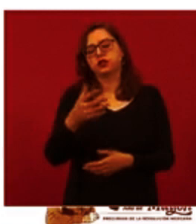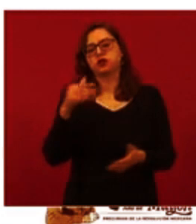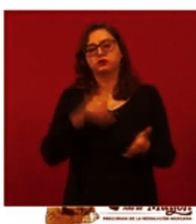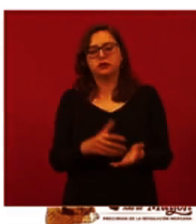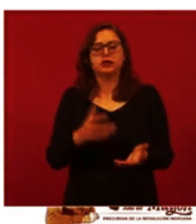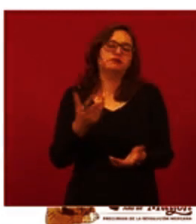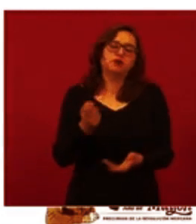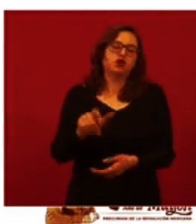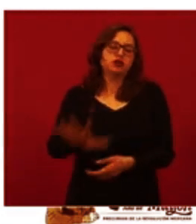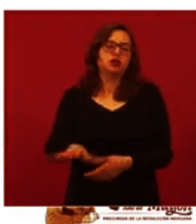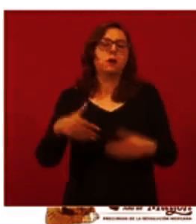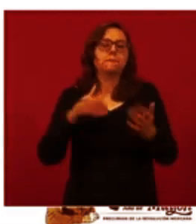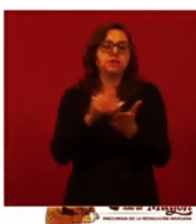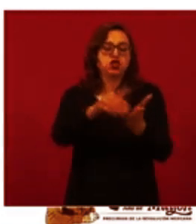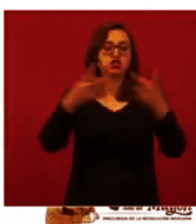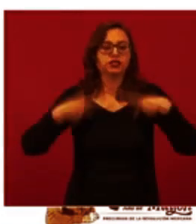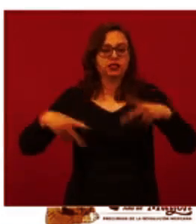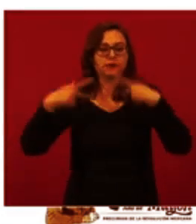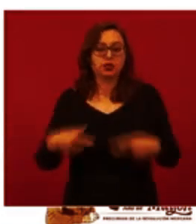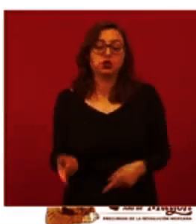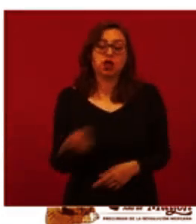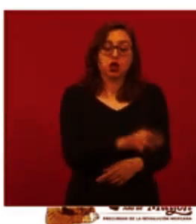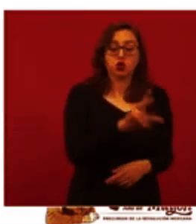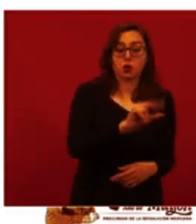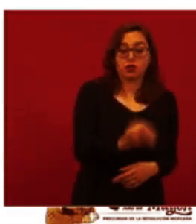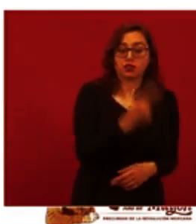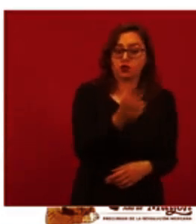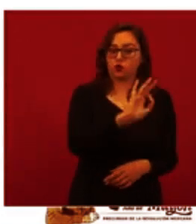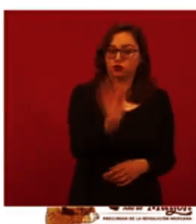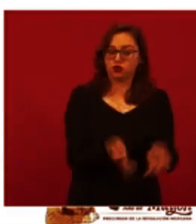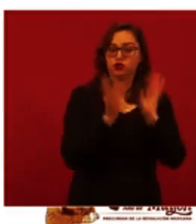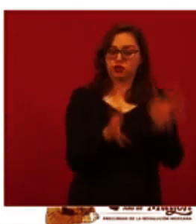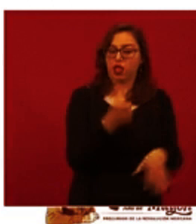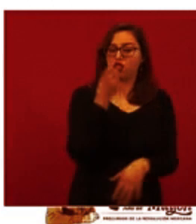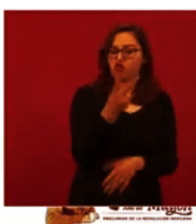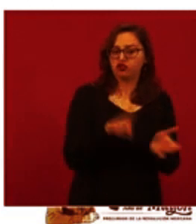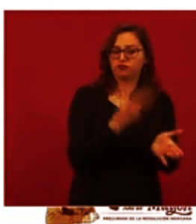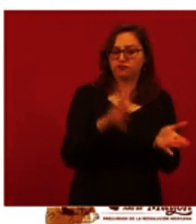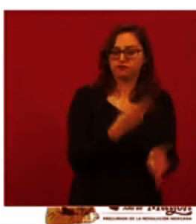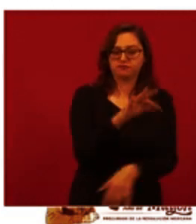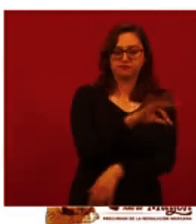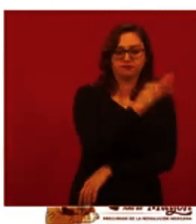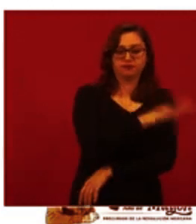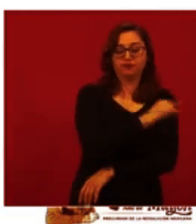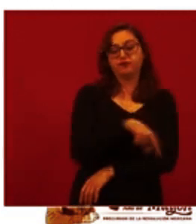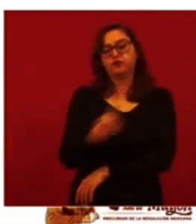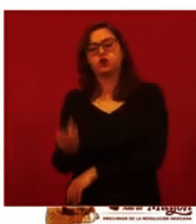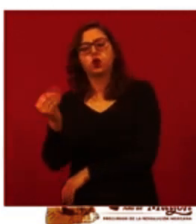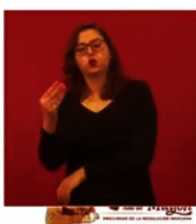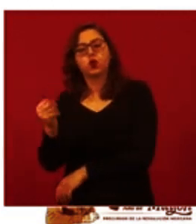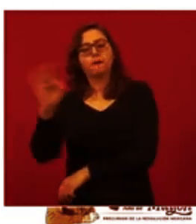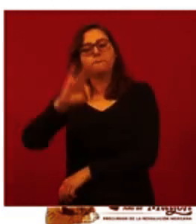avanzando en los esquemas completos. 91% ya tienen esquema completo, 9% todavía están en el